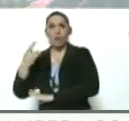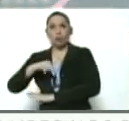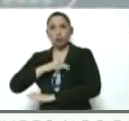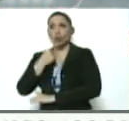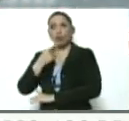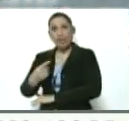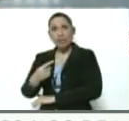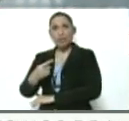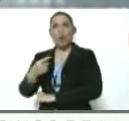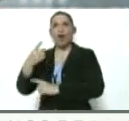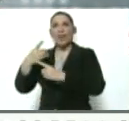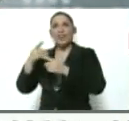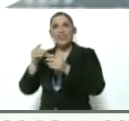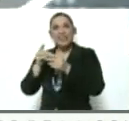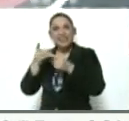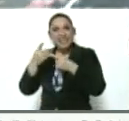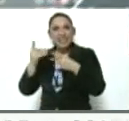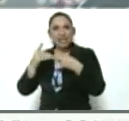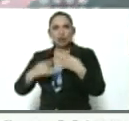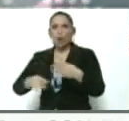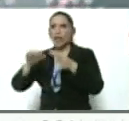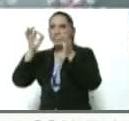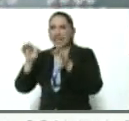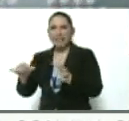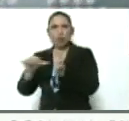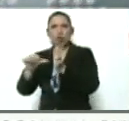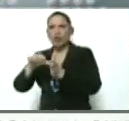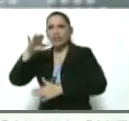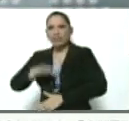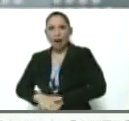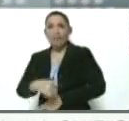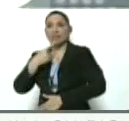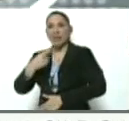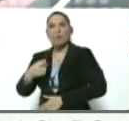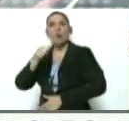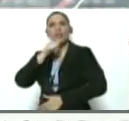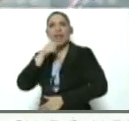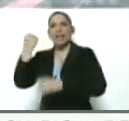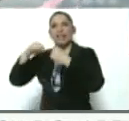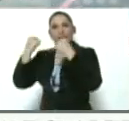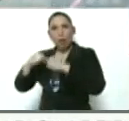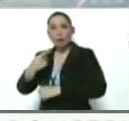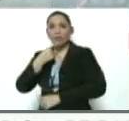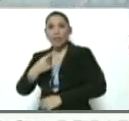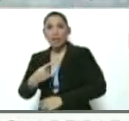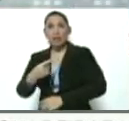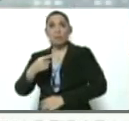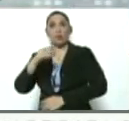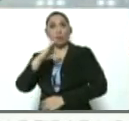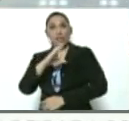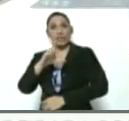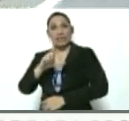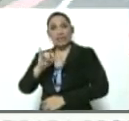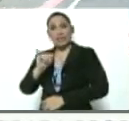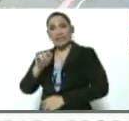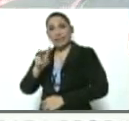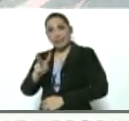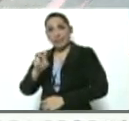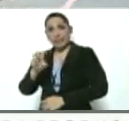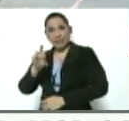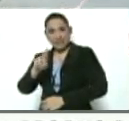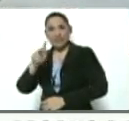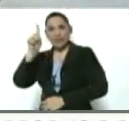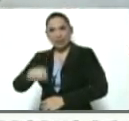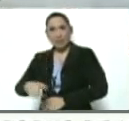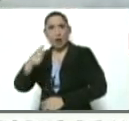direcciones de los campamentos en Río Hacha, si dijimos quiénes eran los entrenadores, si dijimos que el jefe era Criberal Calá Cordones, si dijimos que el jefe